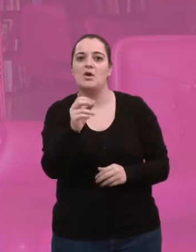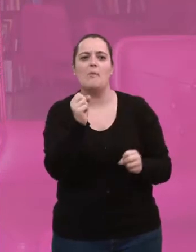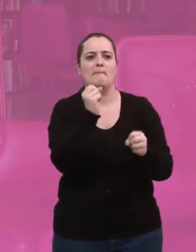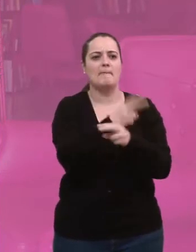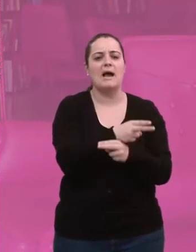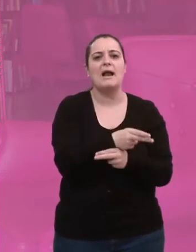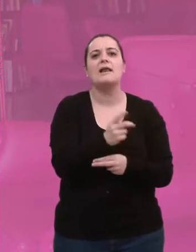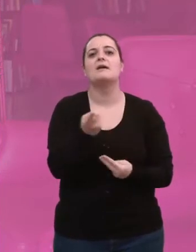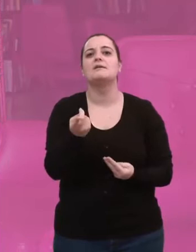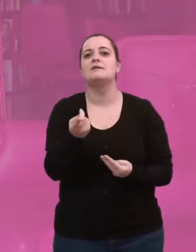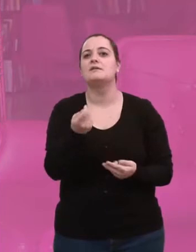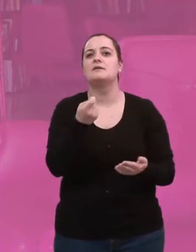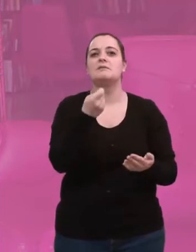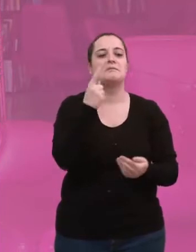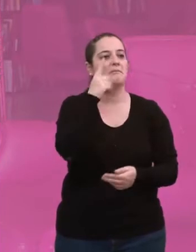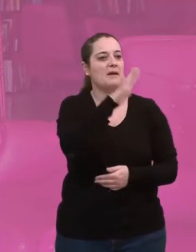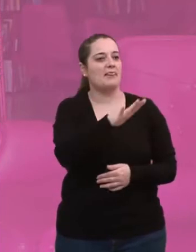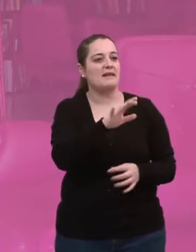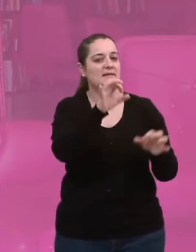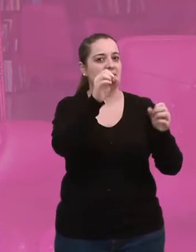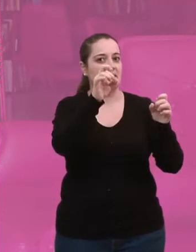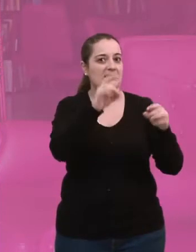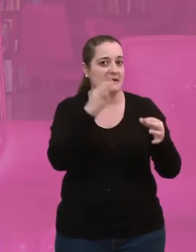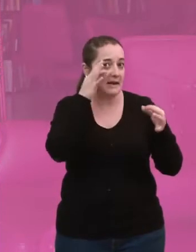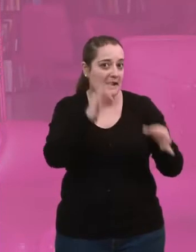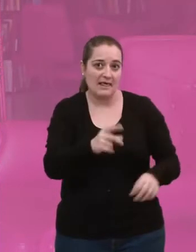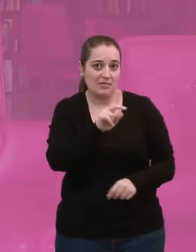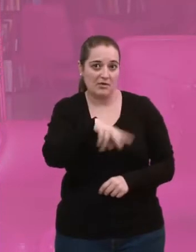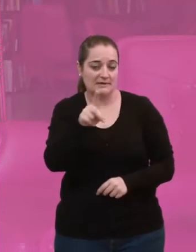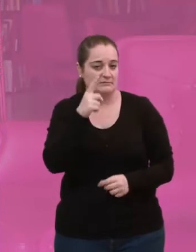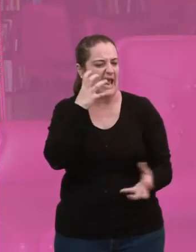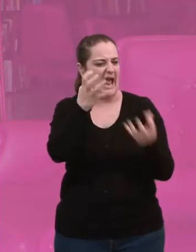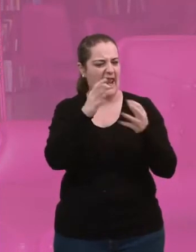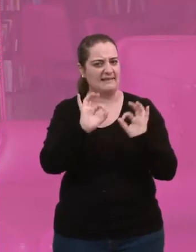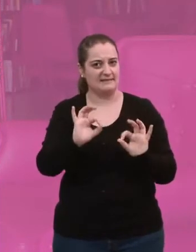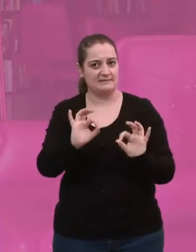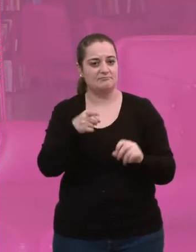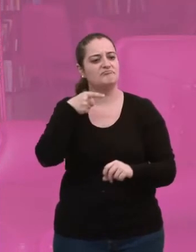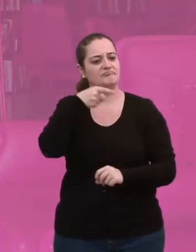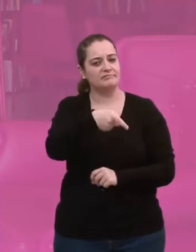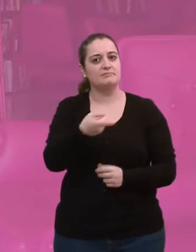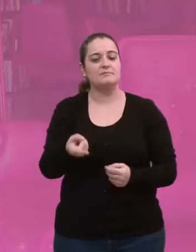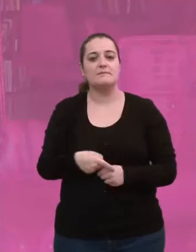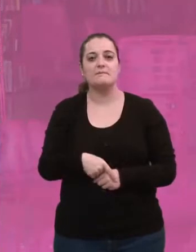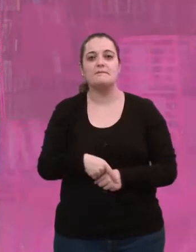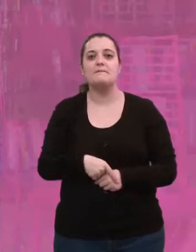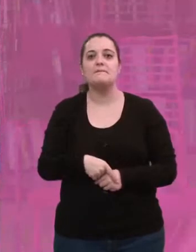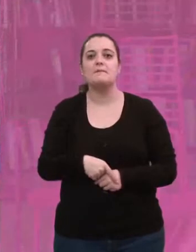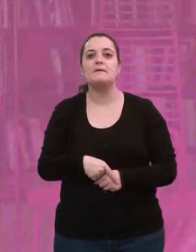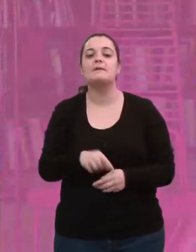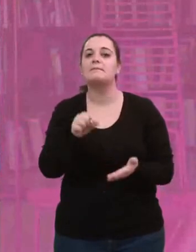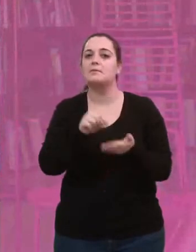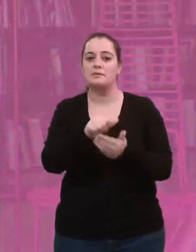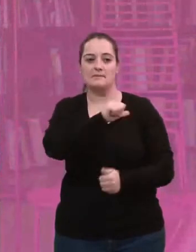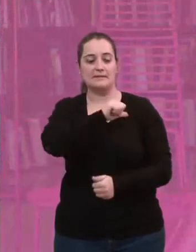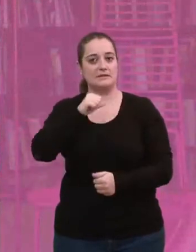un poco como bar, no hace falta ni que parezca una biblioteca ni que parezca un bar. Y podía parecer un poco una instalación de arte y dije, bueno, pues por aquí. Y un